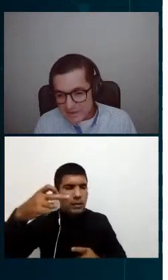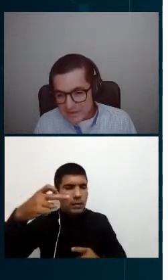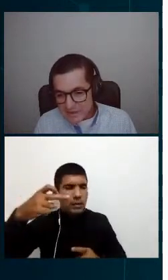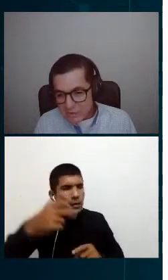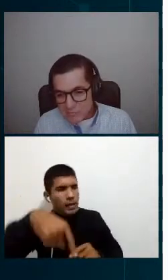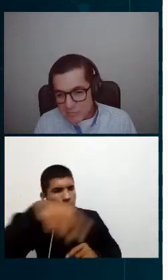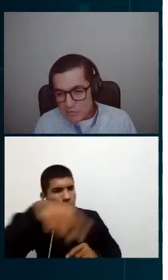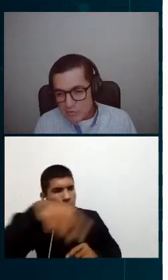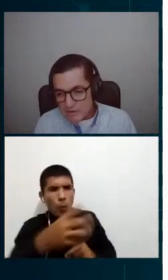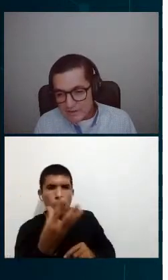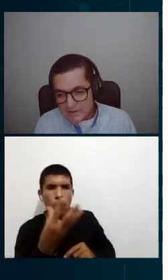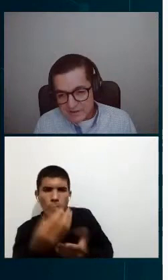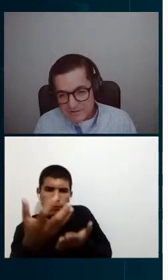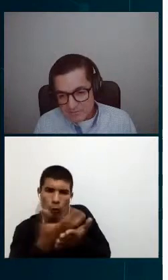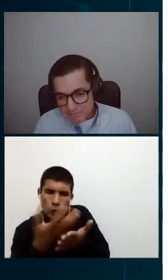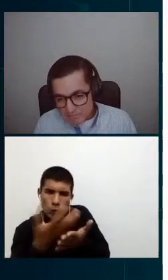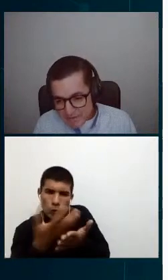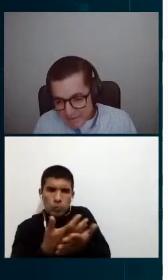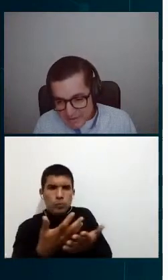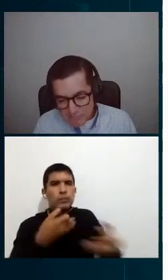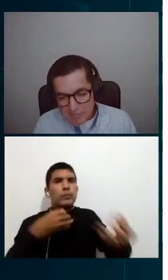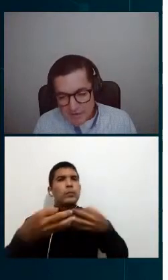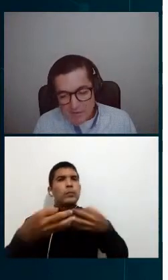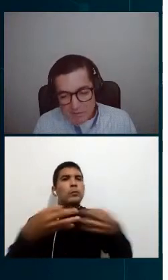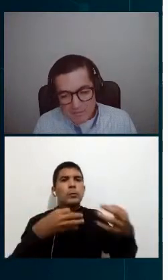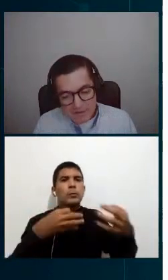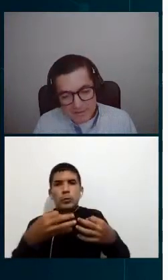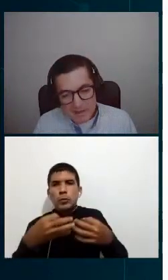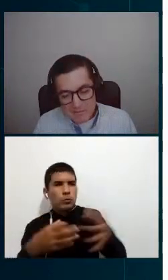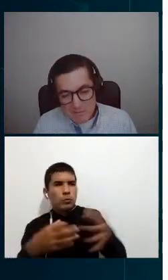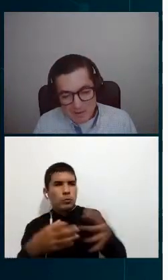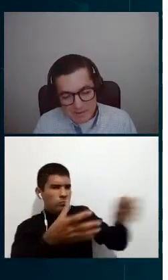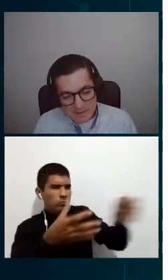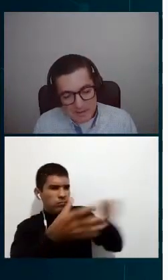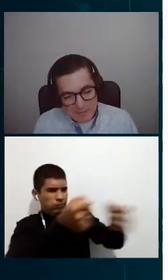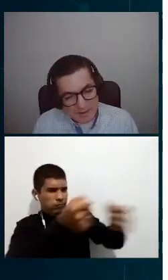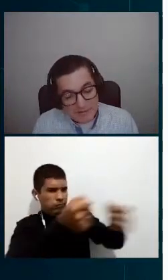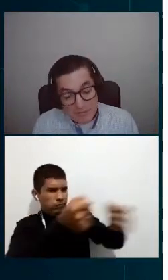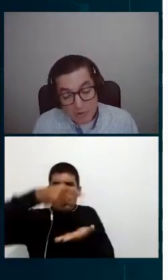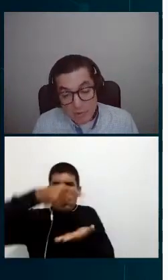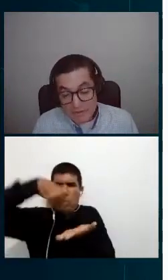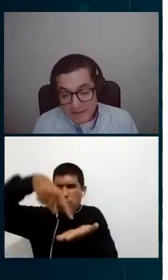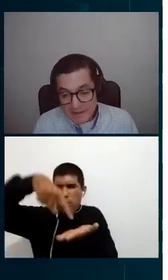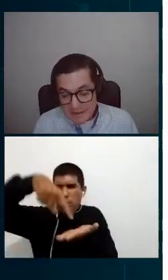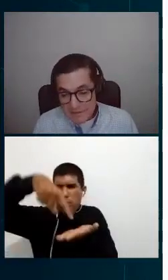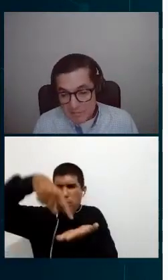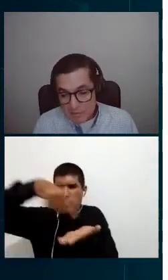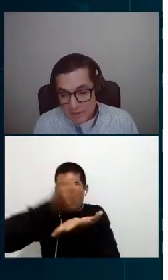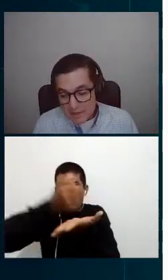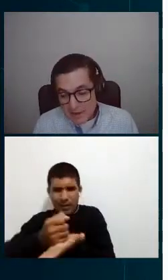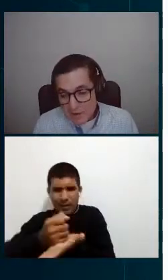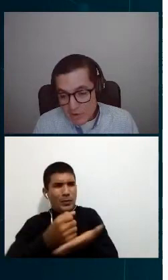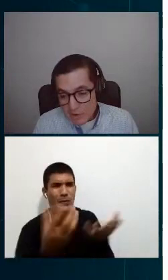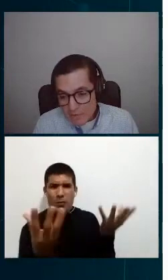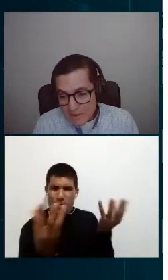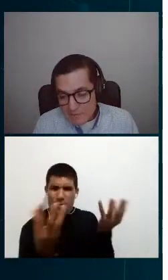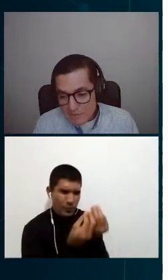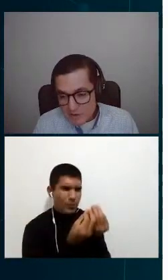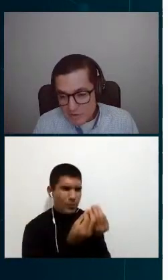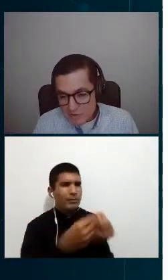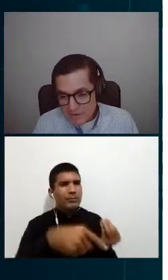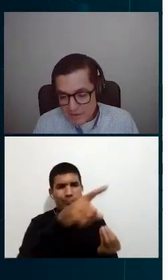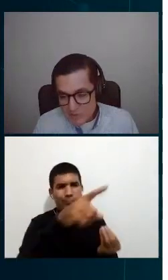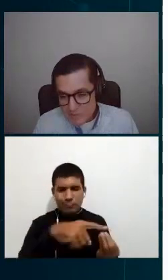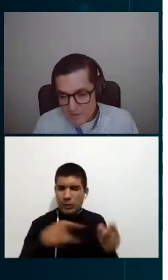con puros contratistas y fue una parte de experiencia muy bonita porque era algo que no